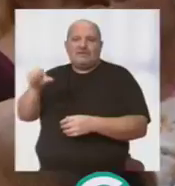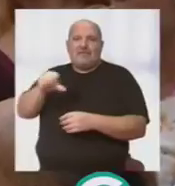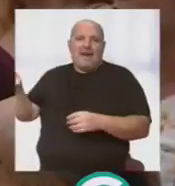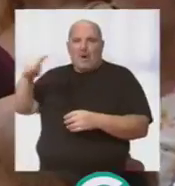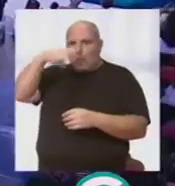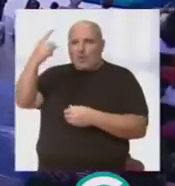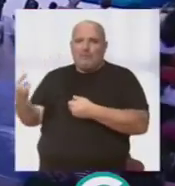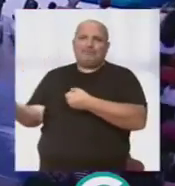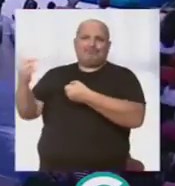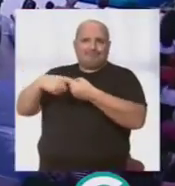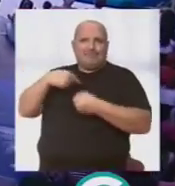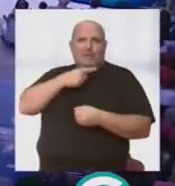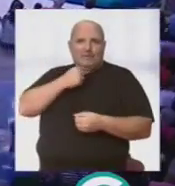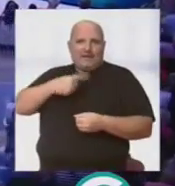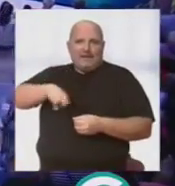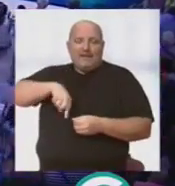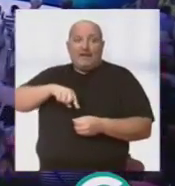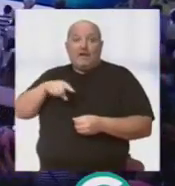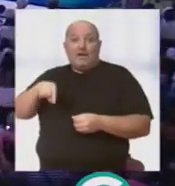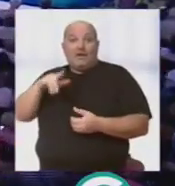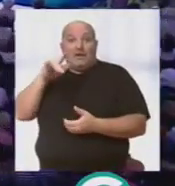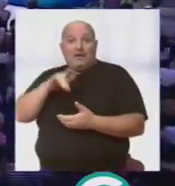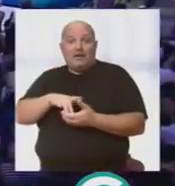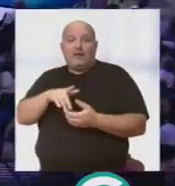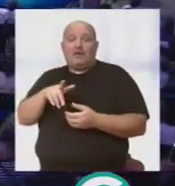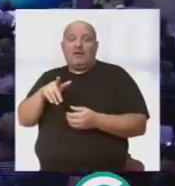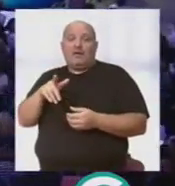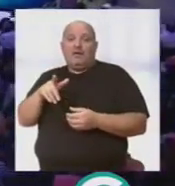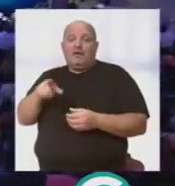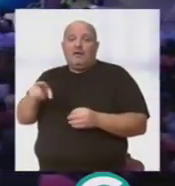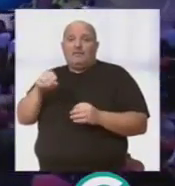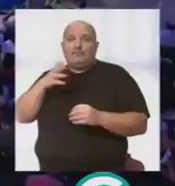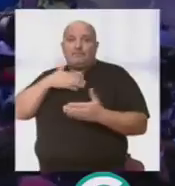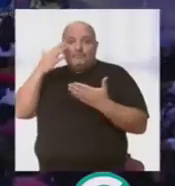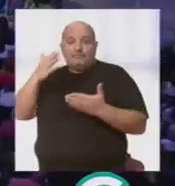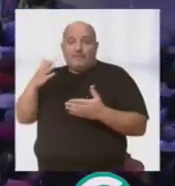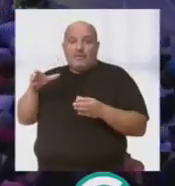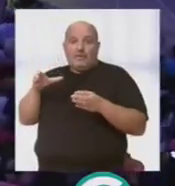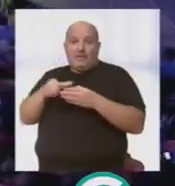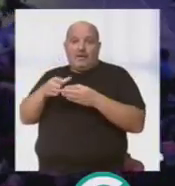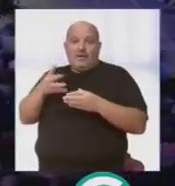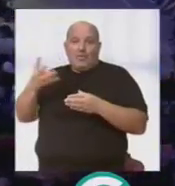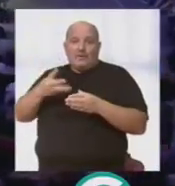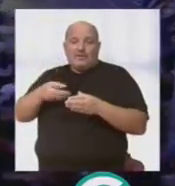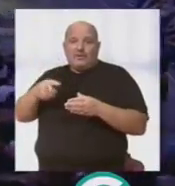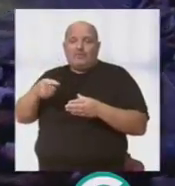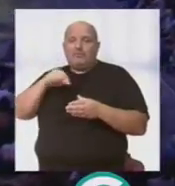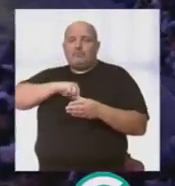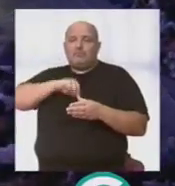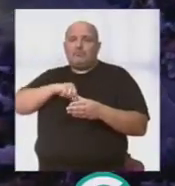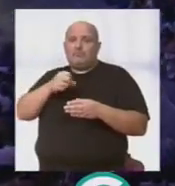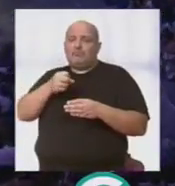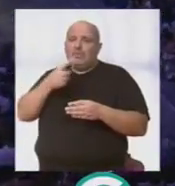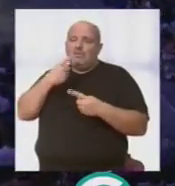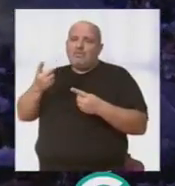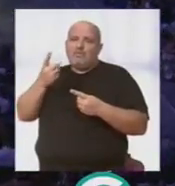No hubo esa oportunidad. Y bueno, al hacer este homenaje a los cuartetos, pues se consideró que se